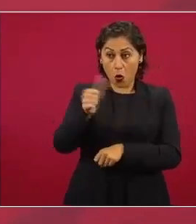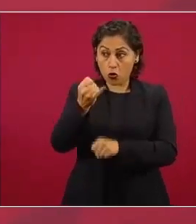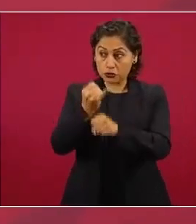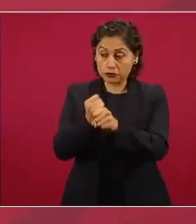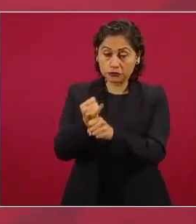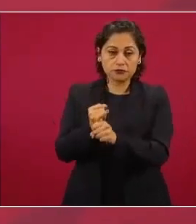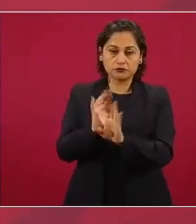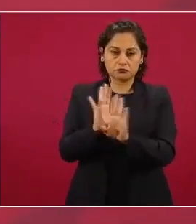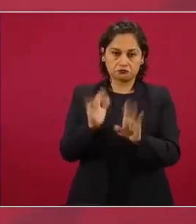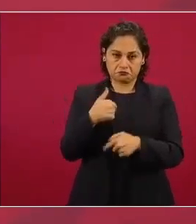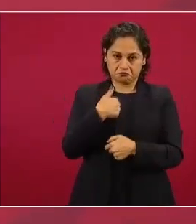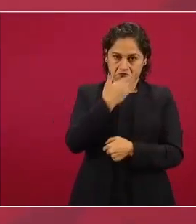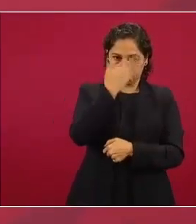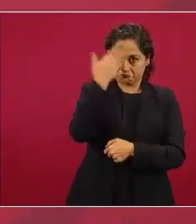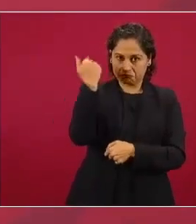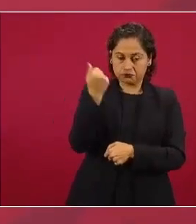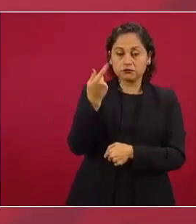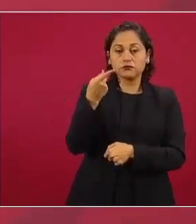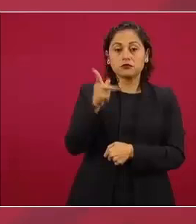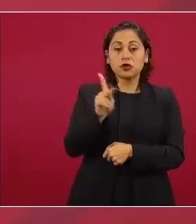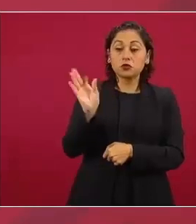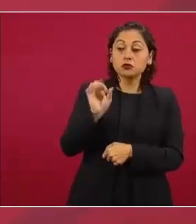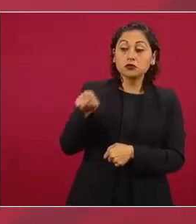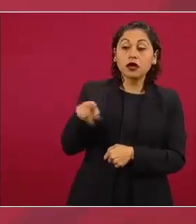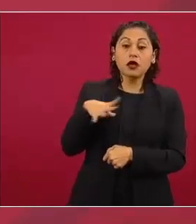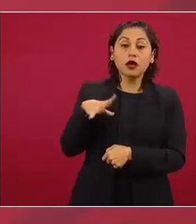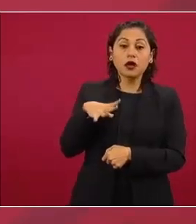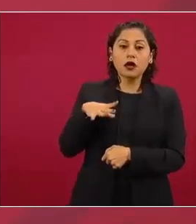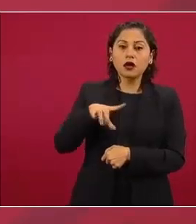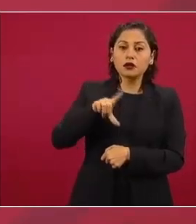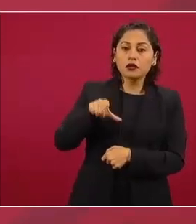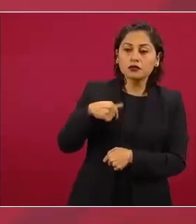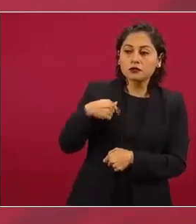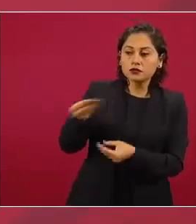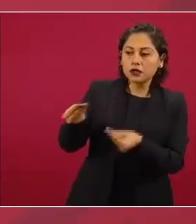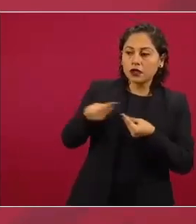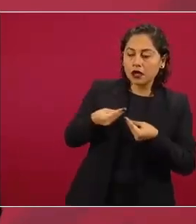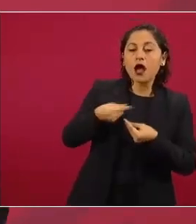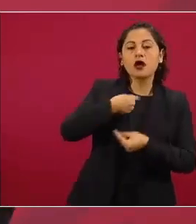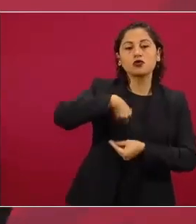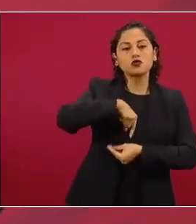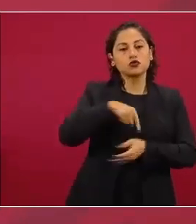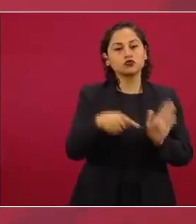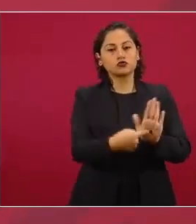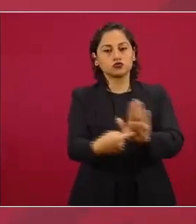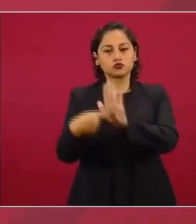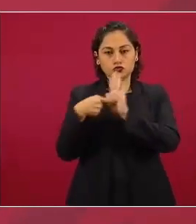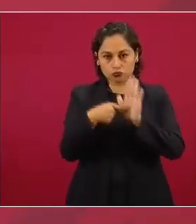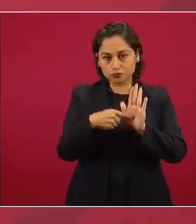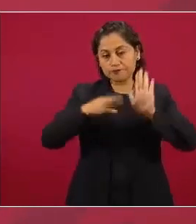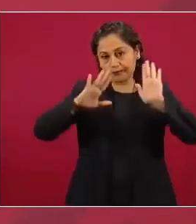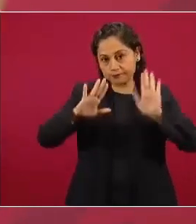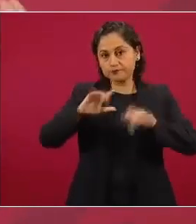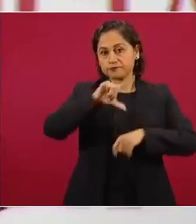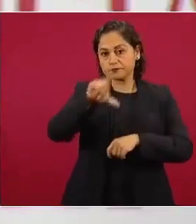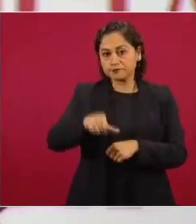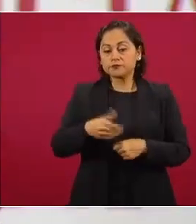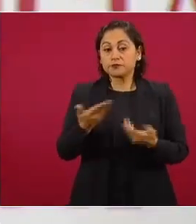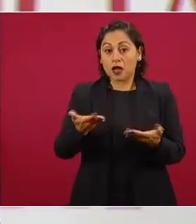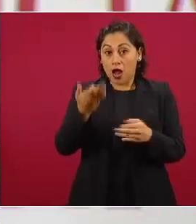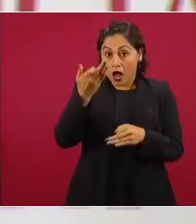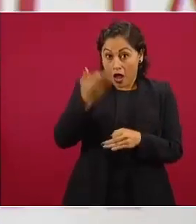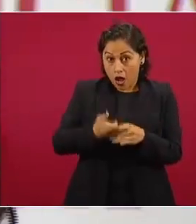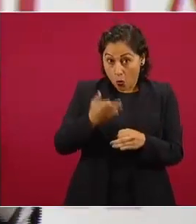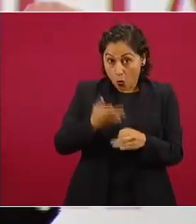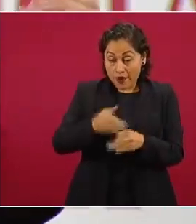pero si lo hubiere pues lo informaremos más adelante pero al día de hoy pues la evidencia que hay que acaba de llegar